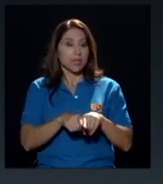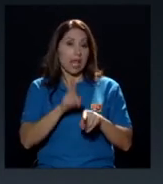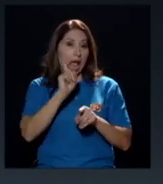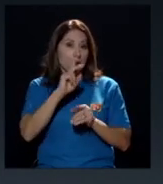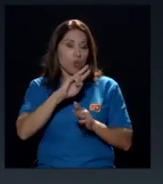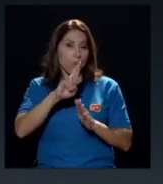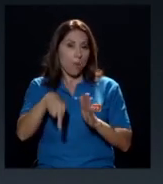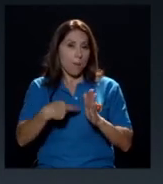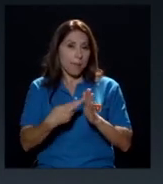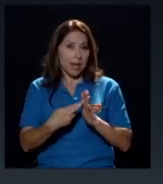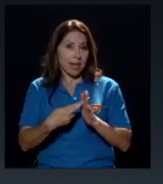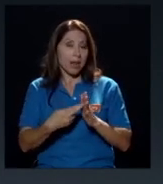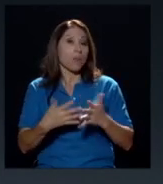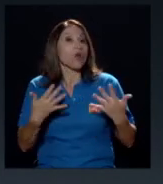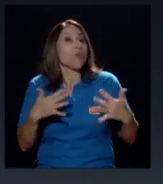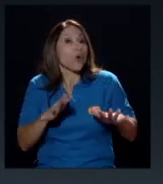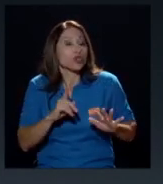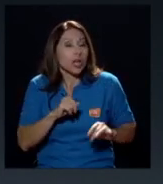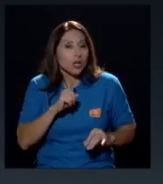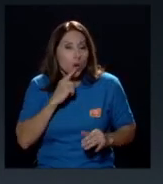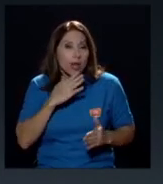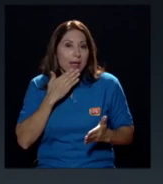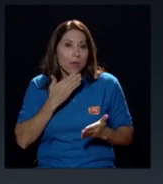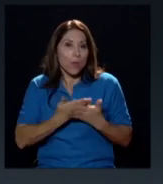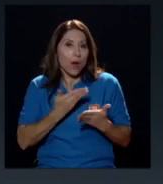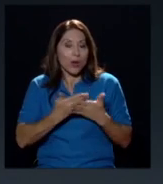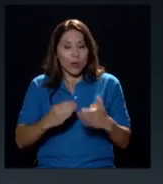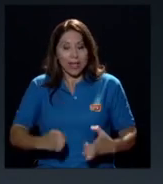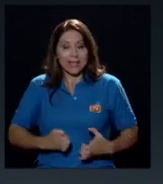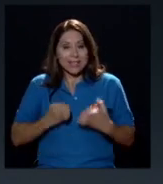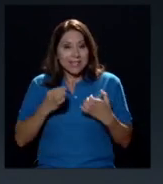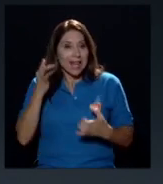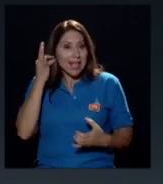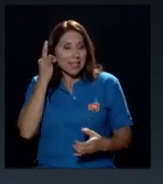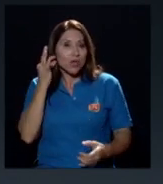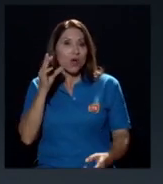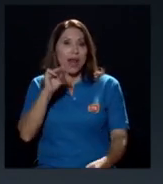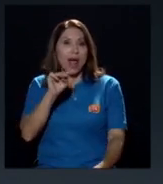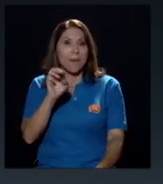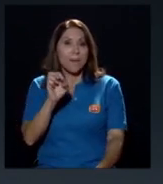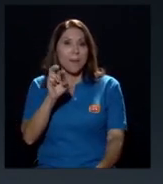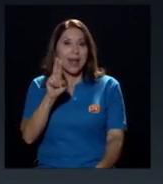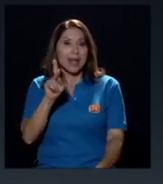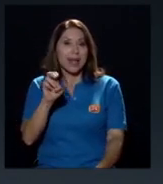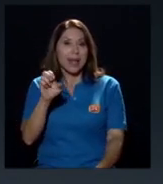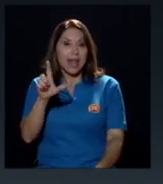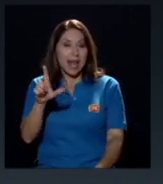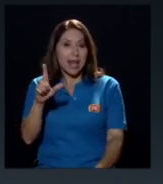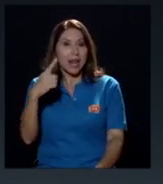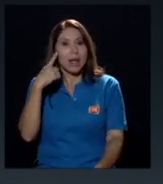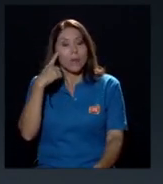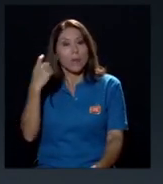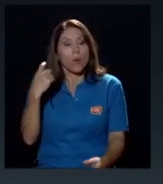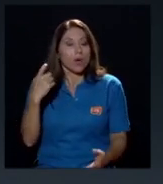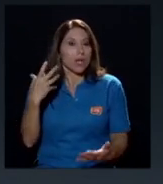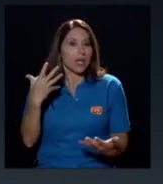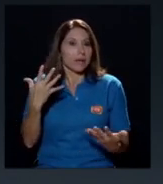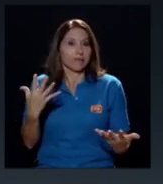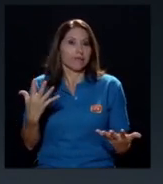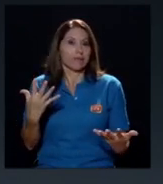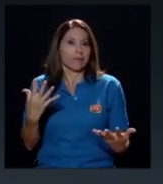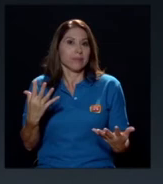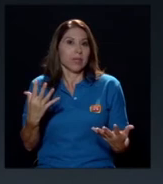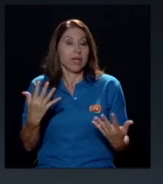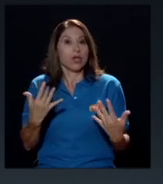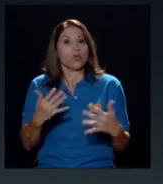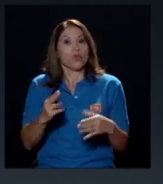por cierto, qué bueno que existe la señora Merkel porque calzarse de tantos zapatos no es